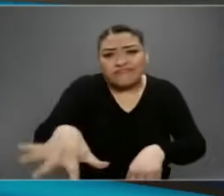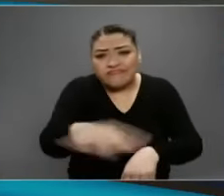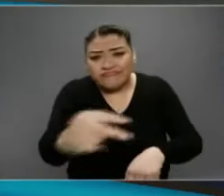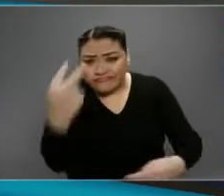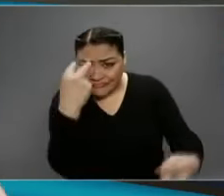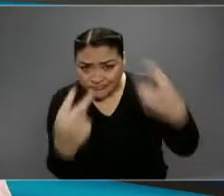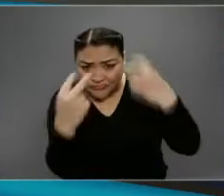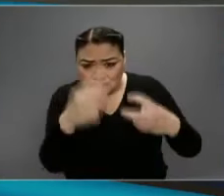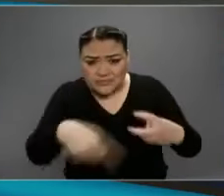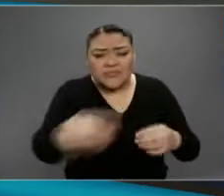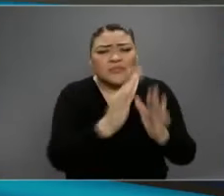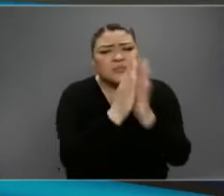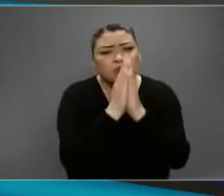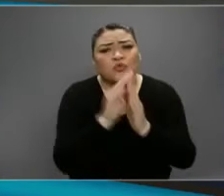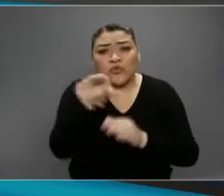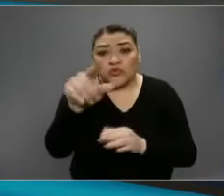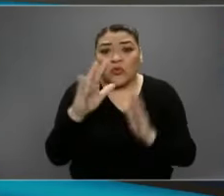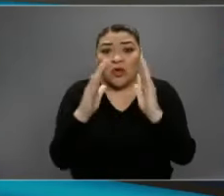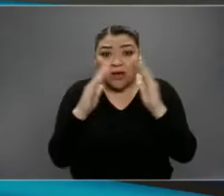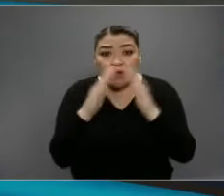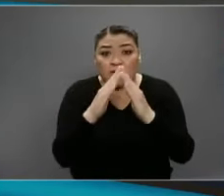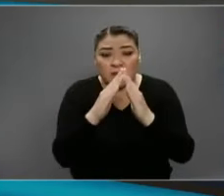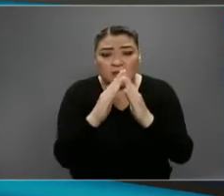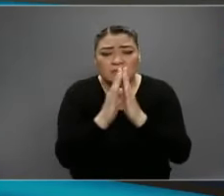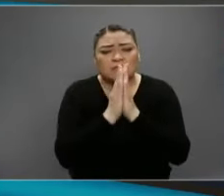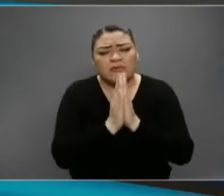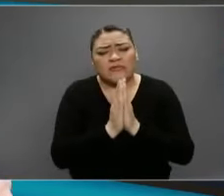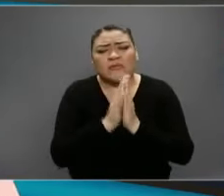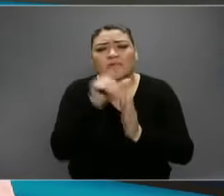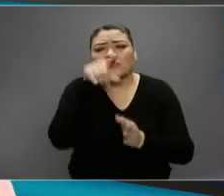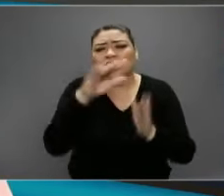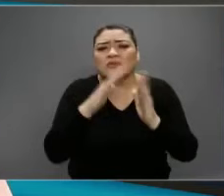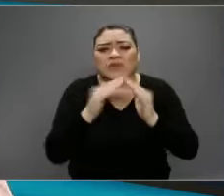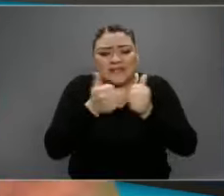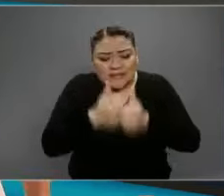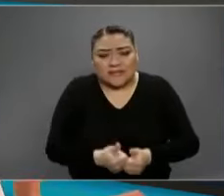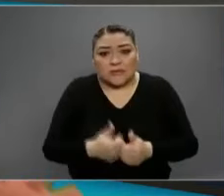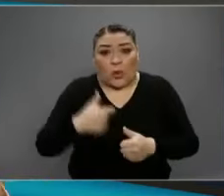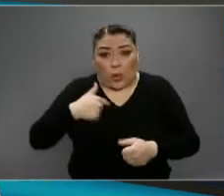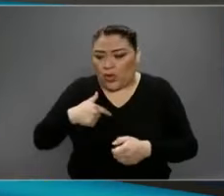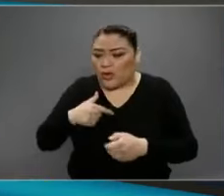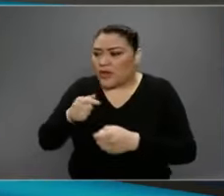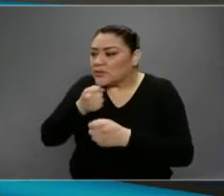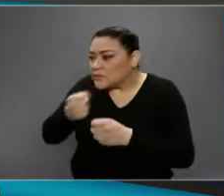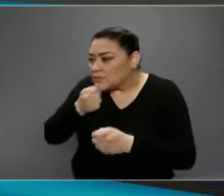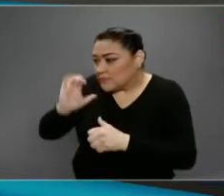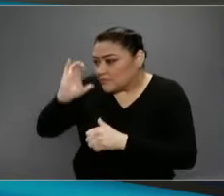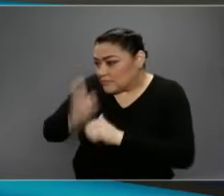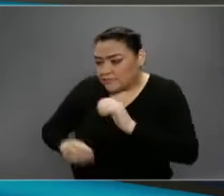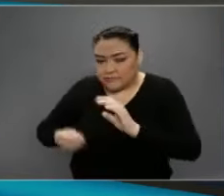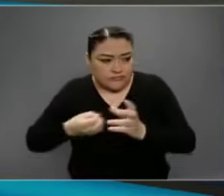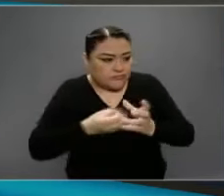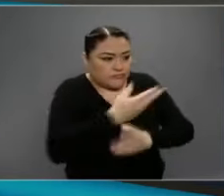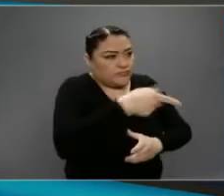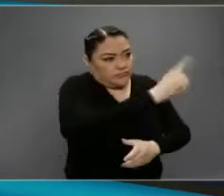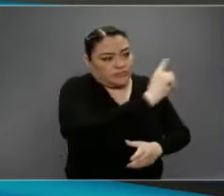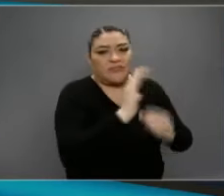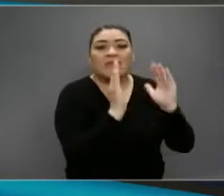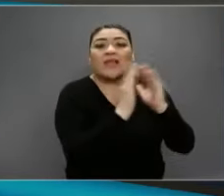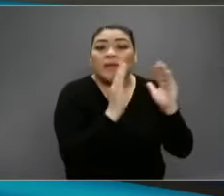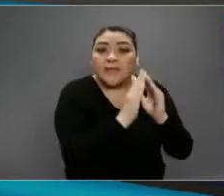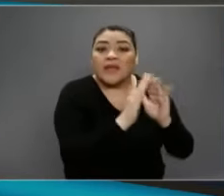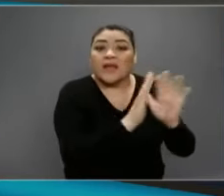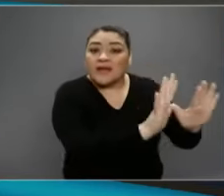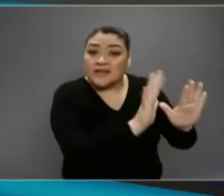gente que nos está viendo ahorita en su casa se quede en su casa. Yo ahorita voy a mi casa a quedarme, a estar con mi familia. Mi